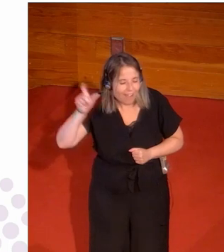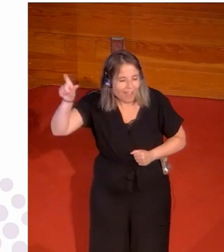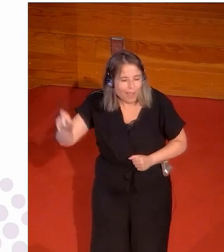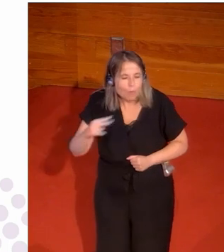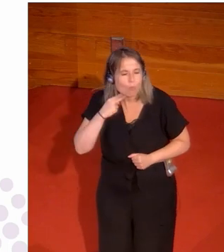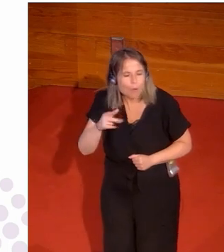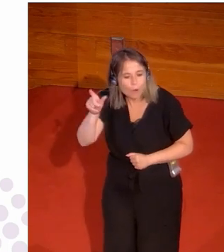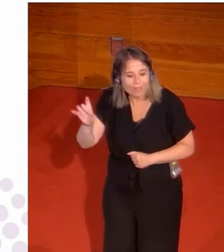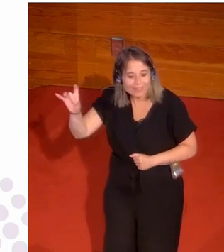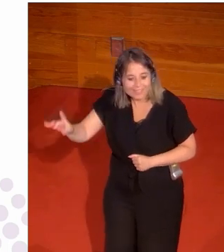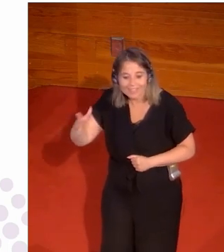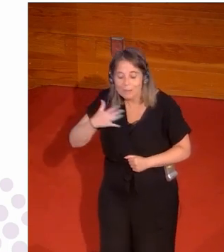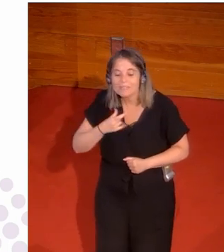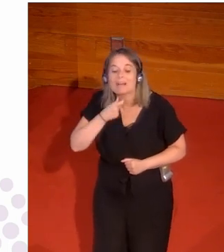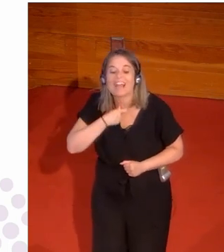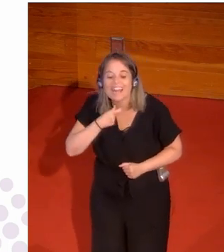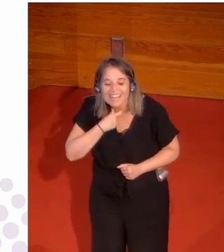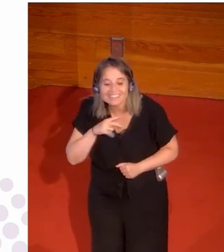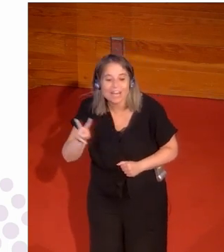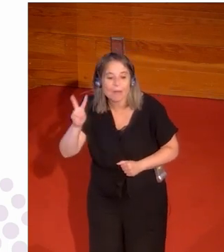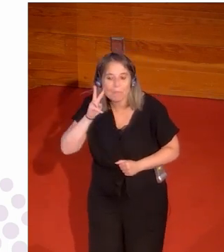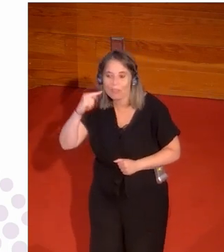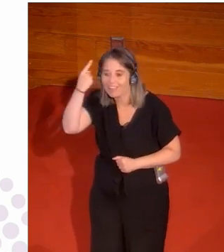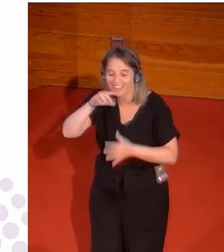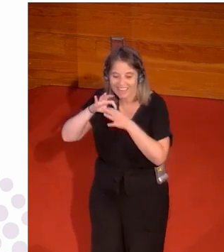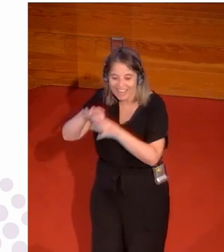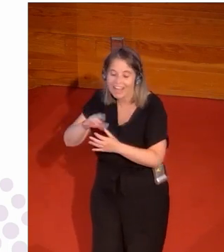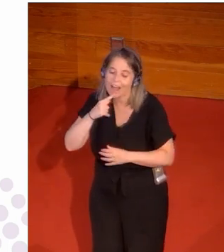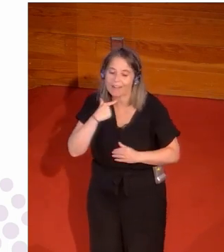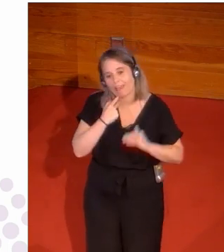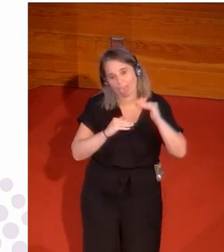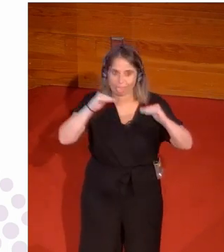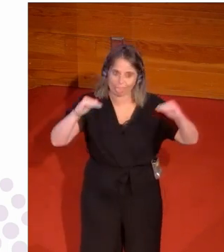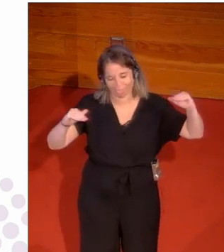ah, pero si es tú. Y digo, pues es que tengo la misma garganta. Ahora tengo ya más destrozadita, pero vamos.